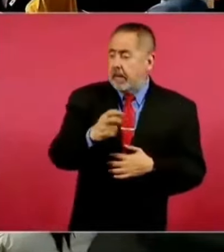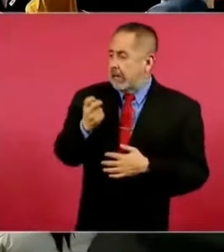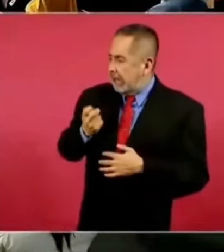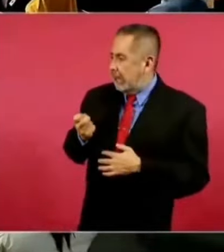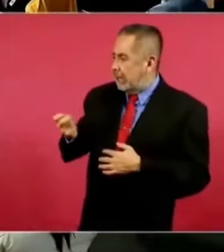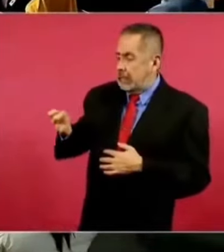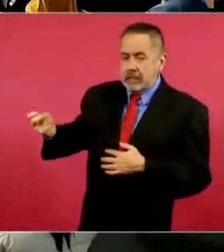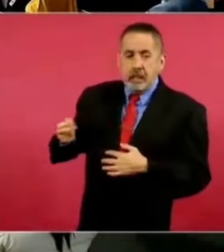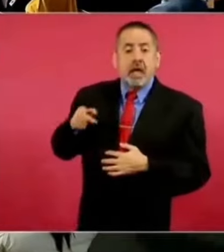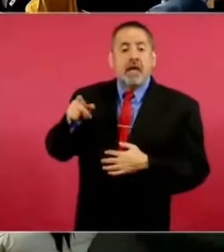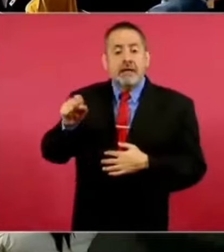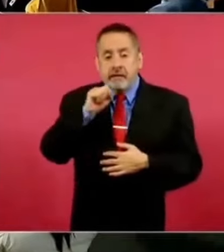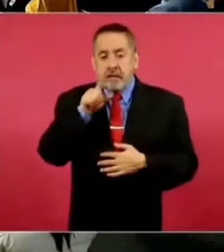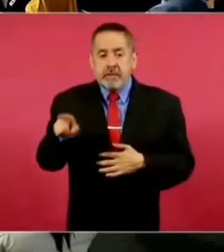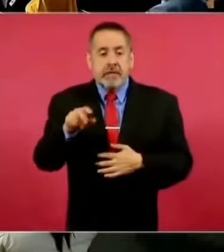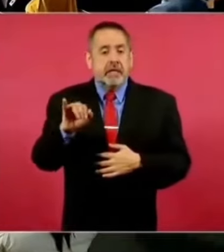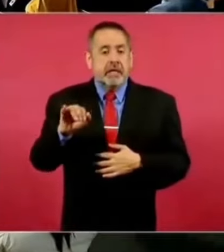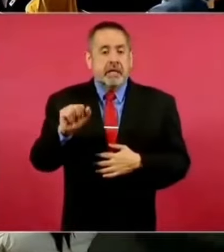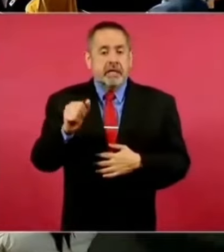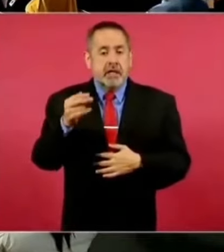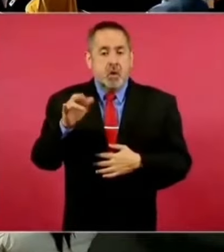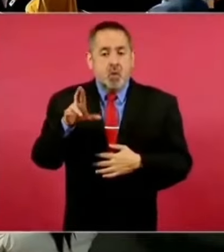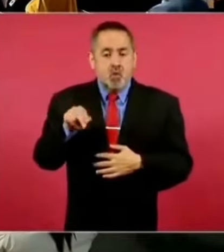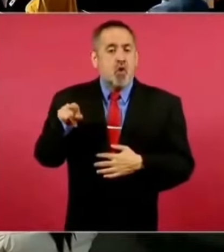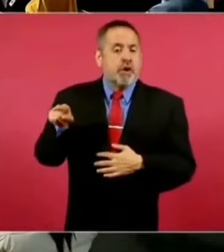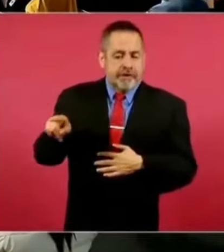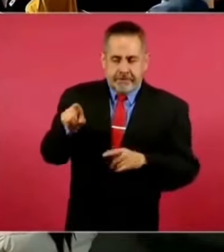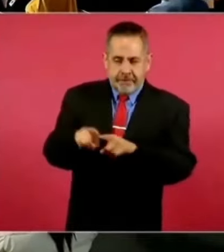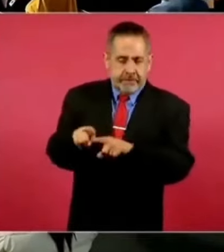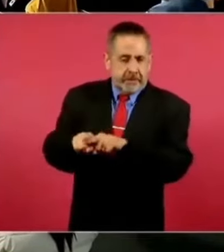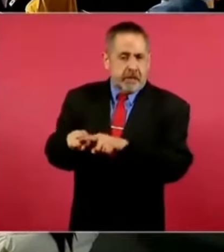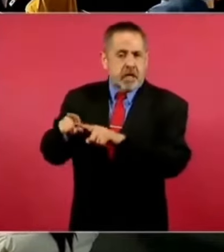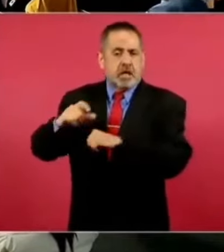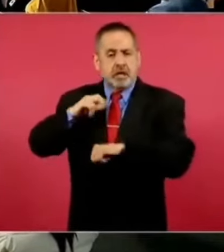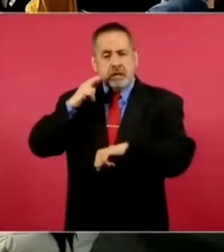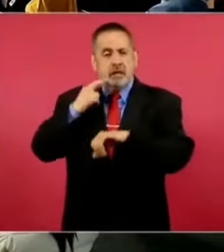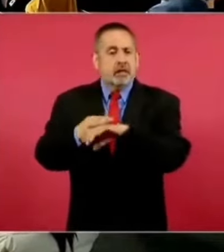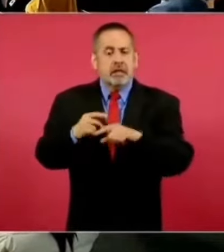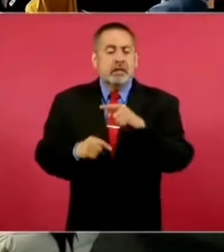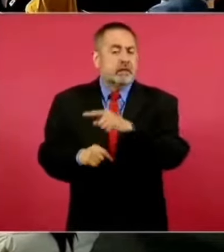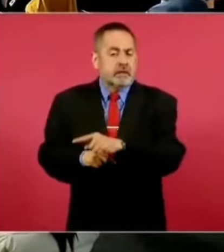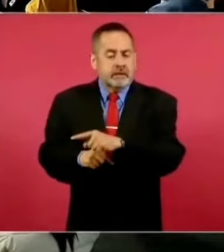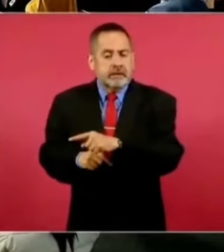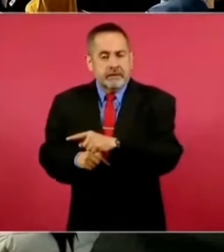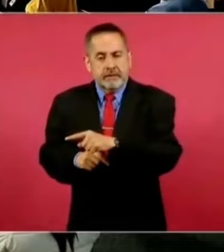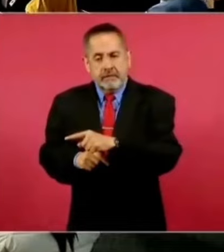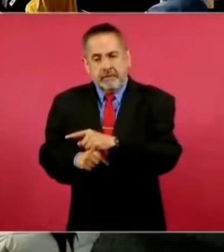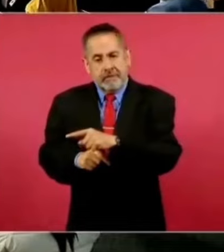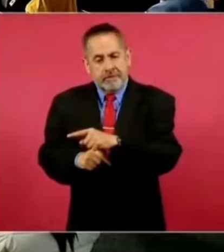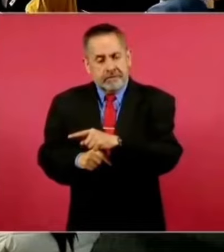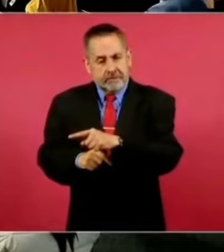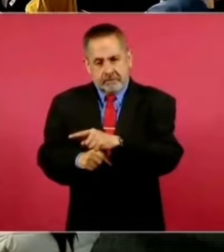Isauro, que está aquí también, es el encargado de